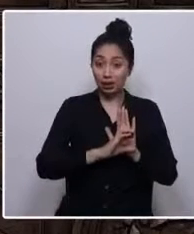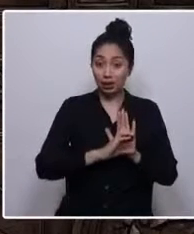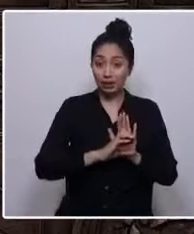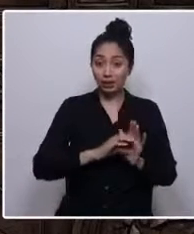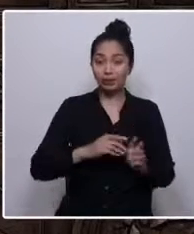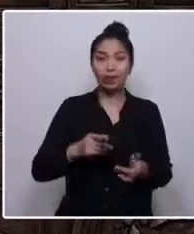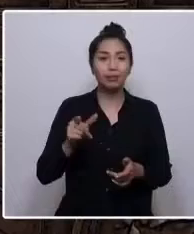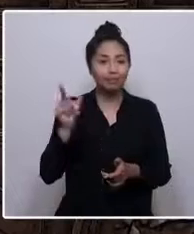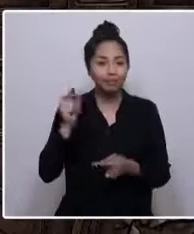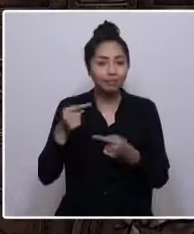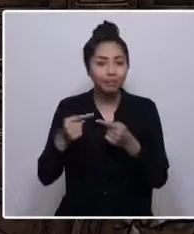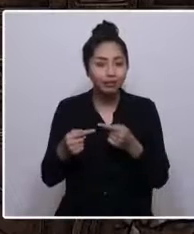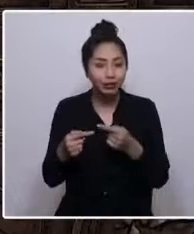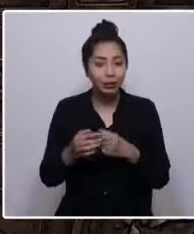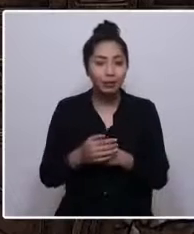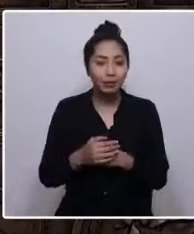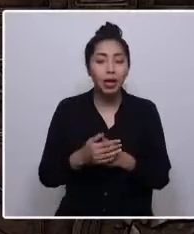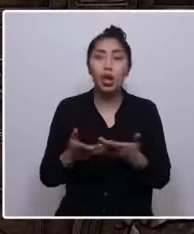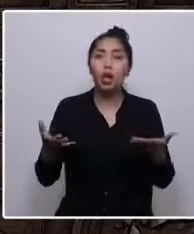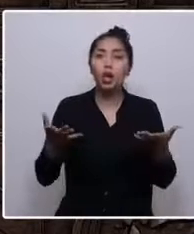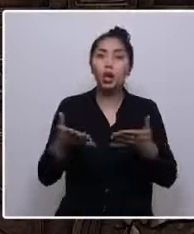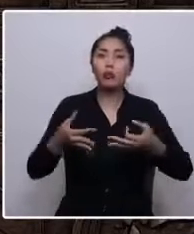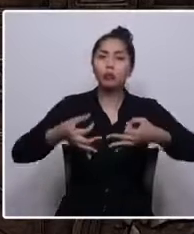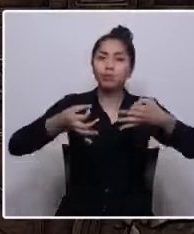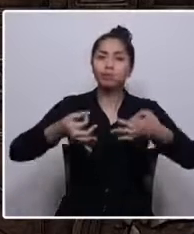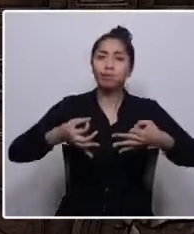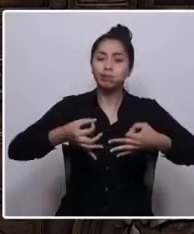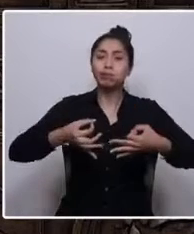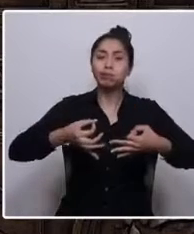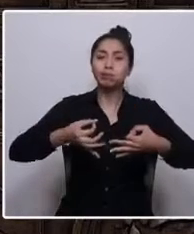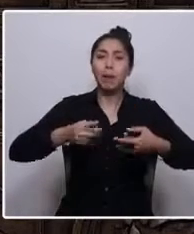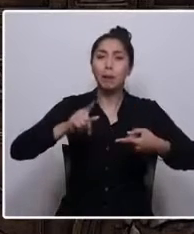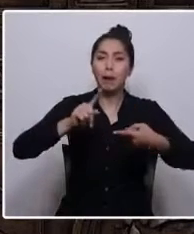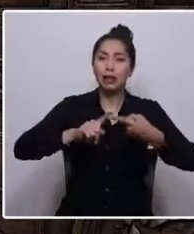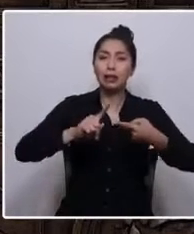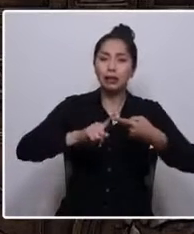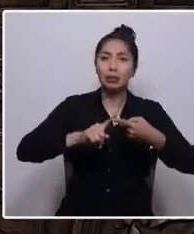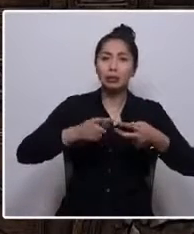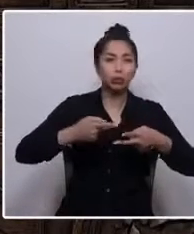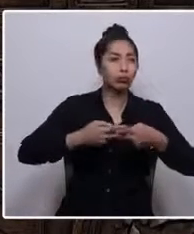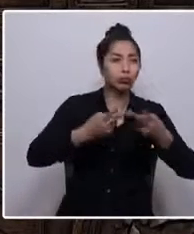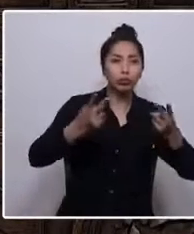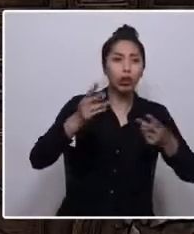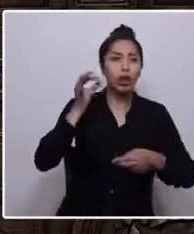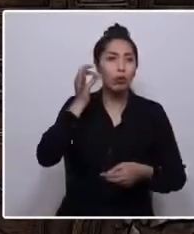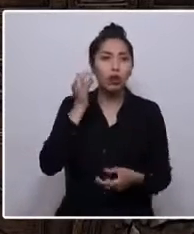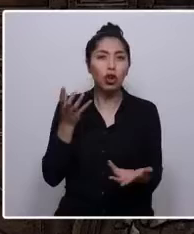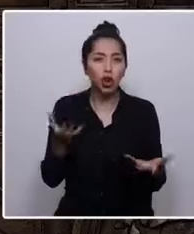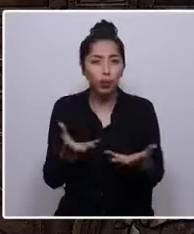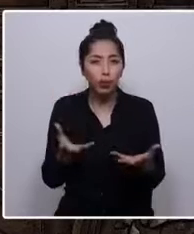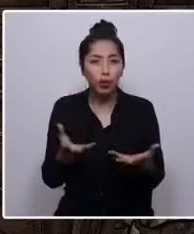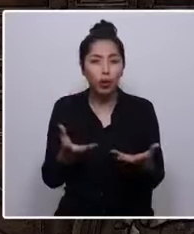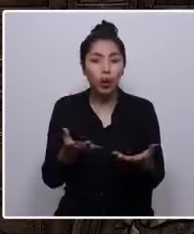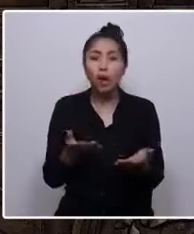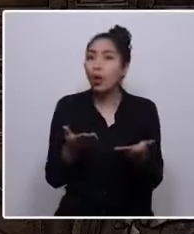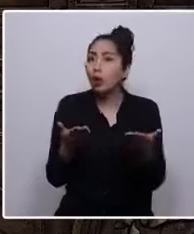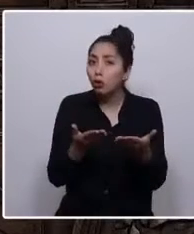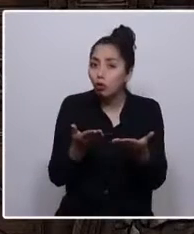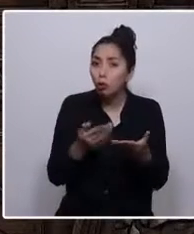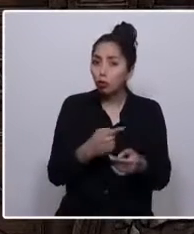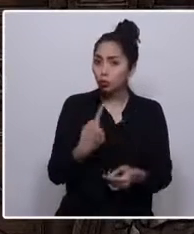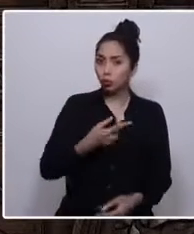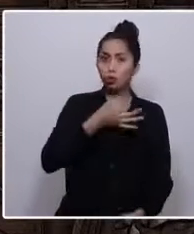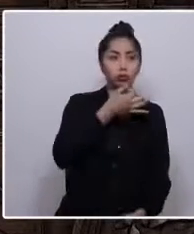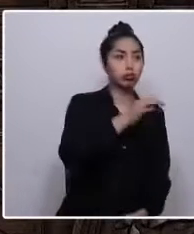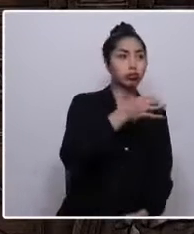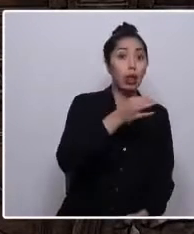¿Cómo vamos a asegurar la participación y representación en la esfera de lo público de las mujeres? ¿Cómo vamos a hablar de mujeres